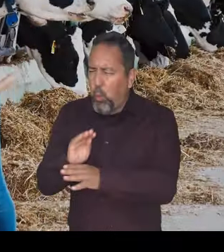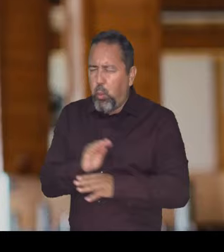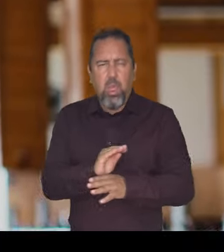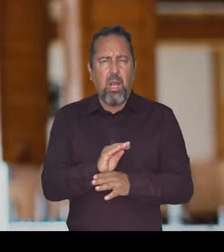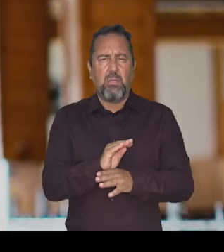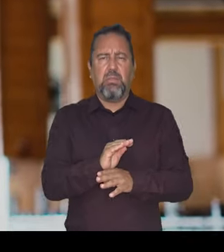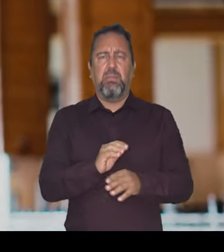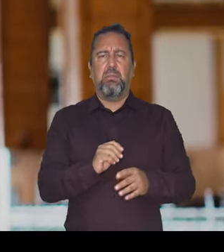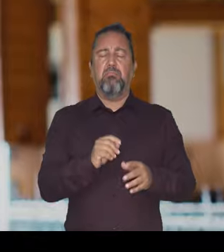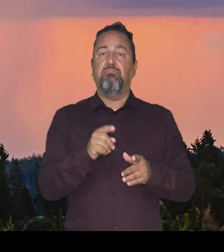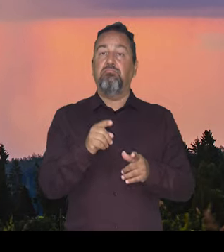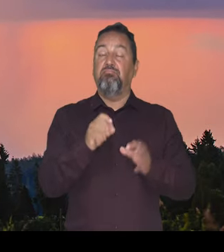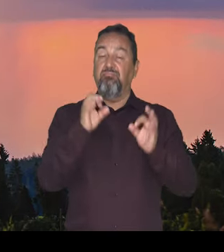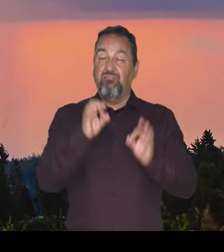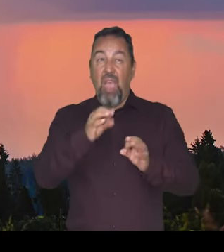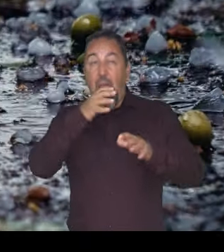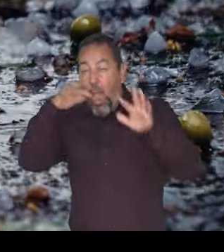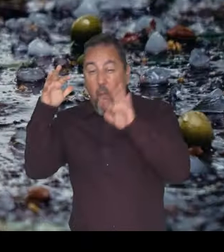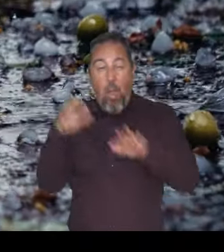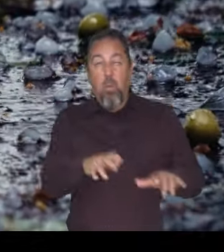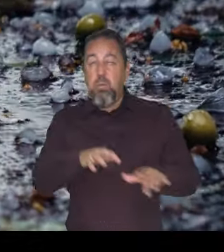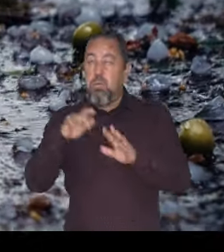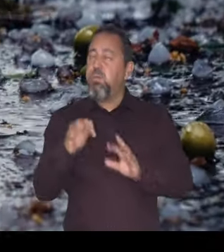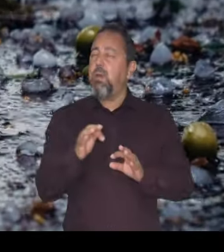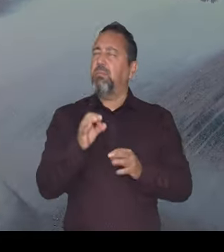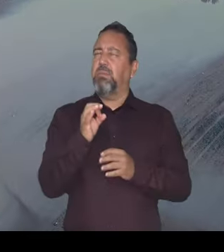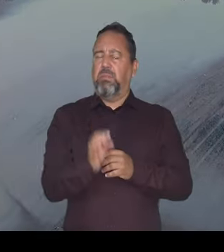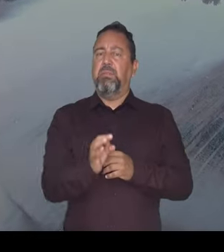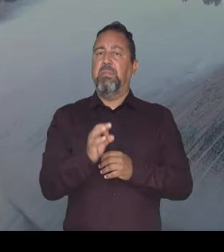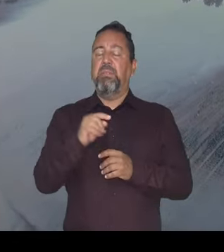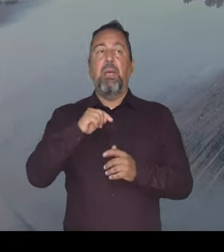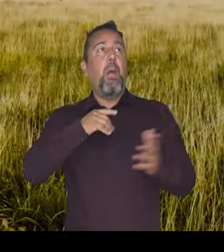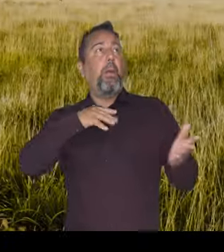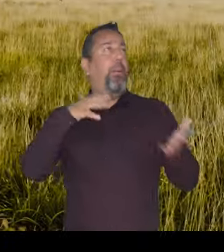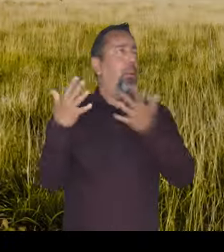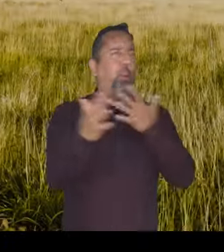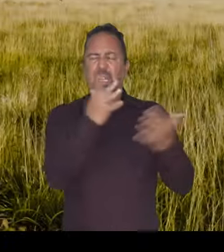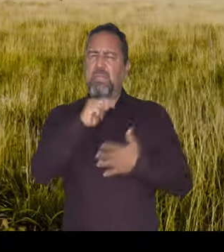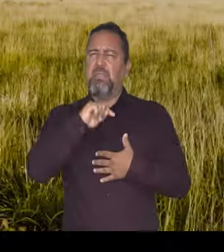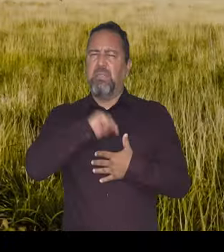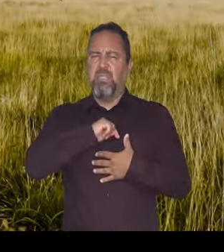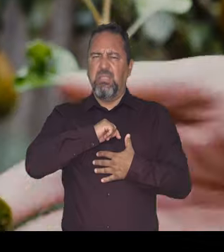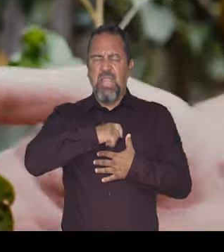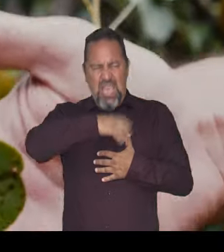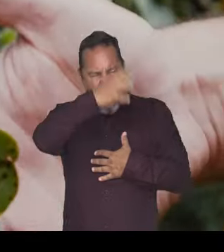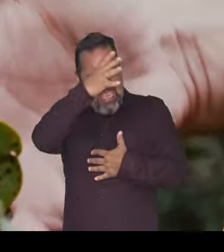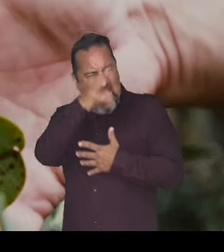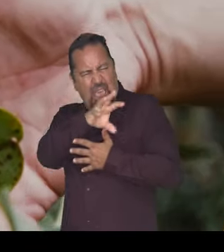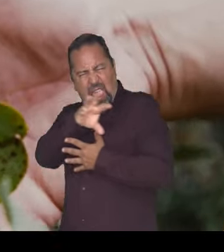Que cuidarás. Seguro que llegará el agua. Que sentirás el viento.